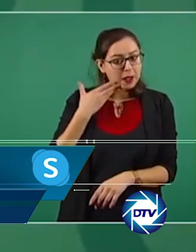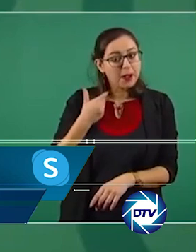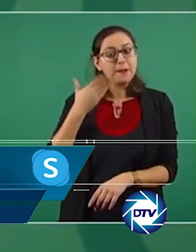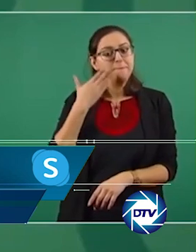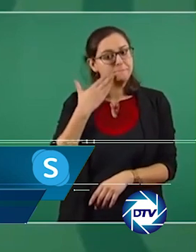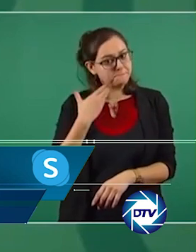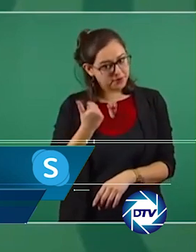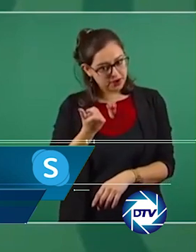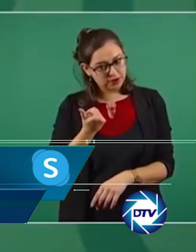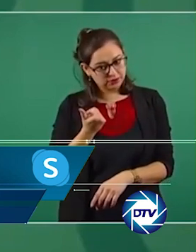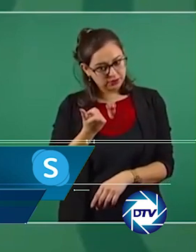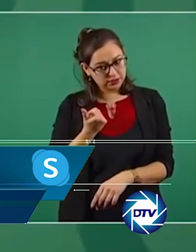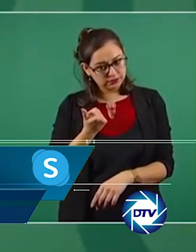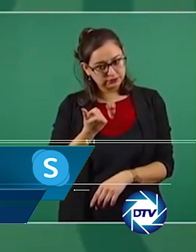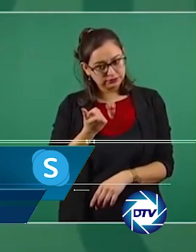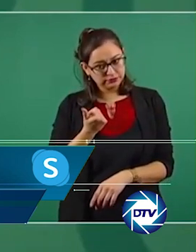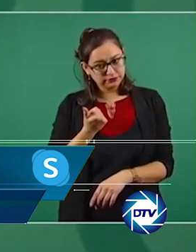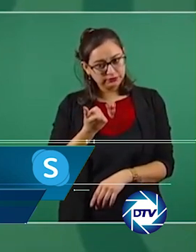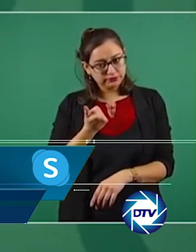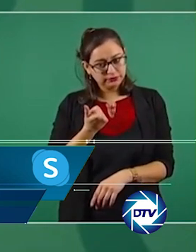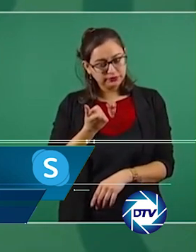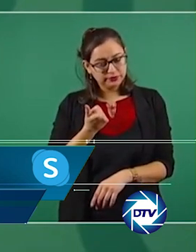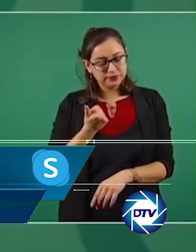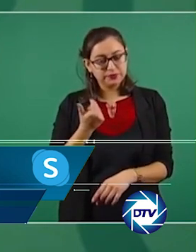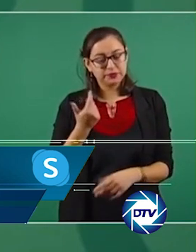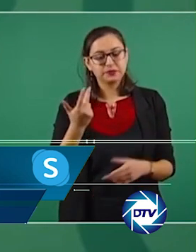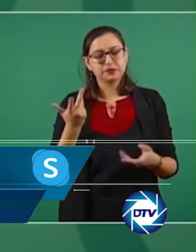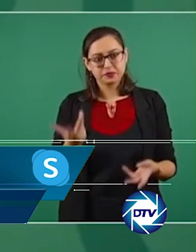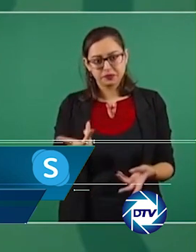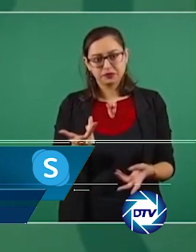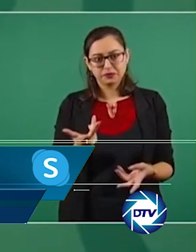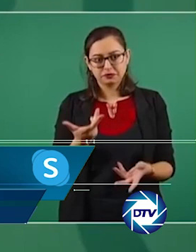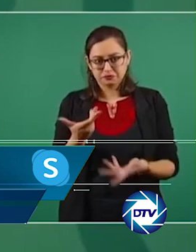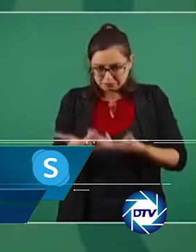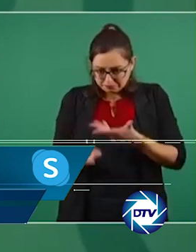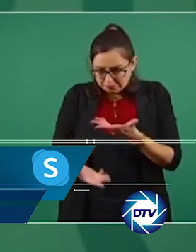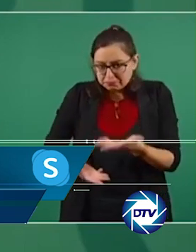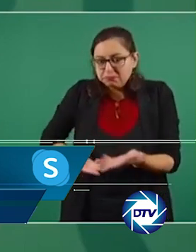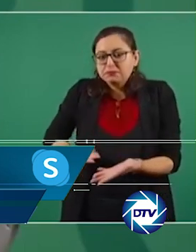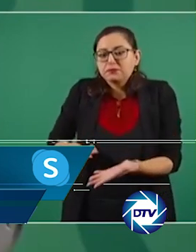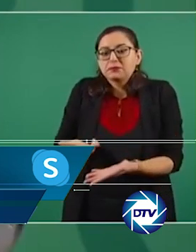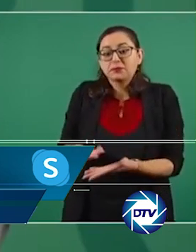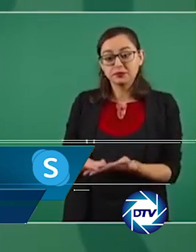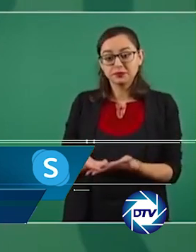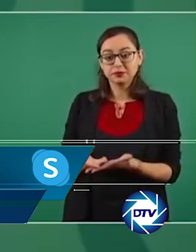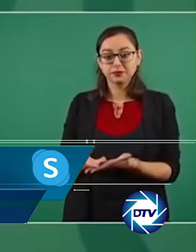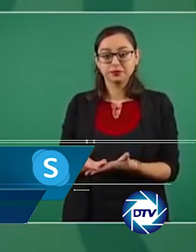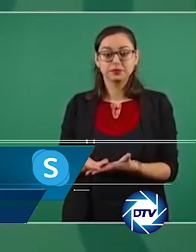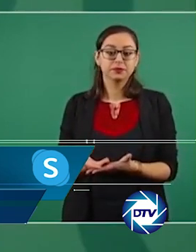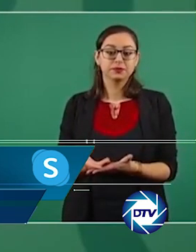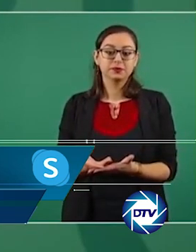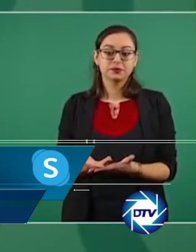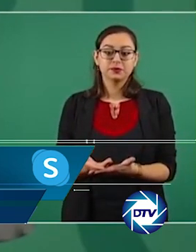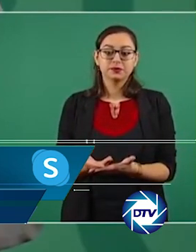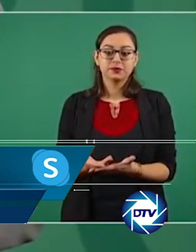tal y como lo decía él, desde 2019, cuando arrancó su gobierno y mandó